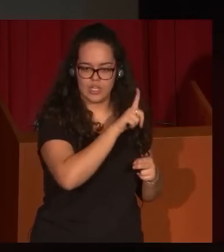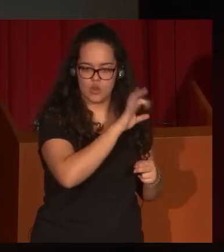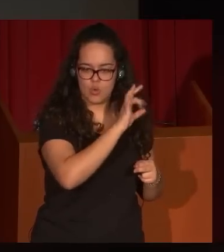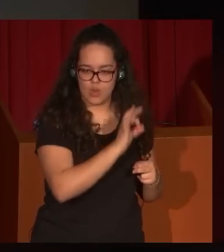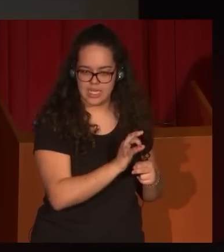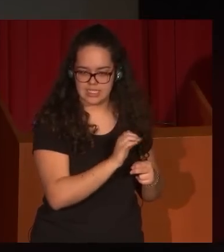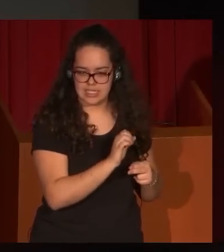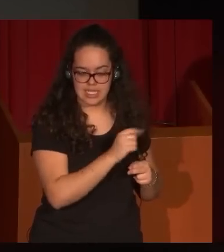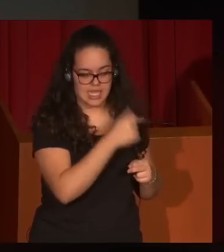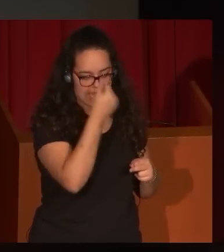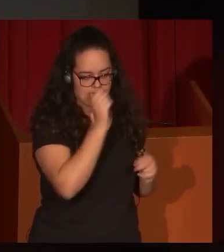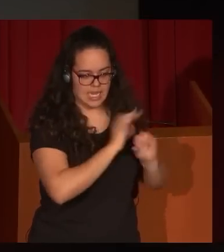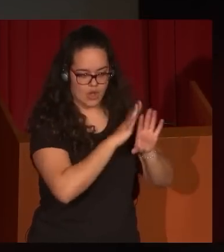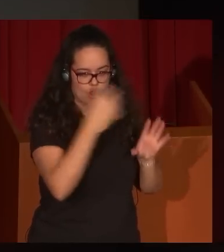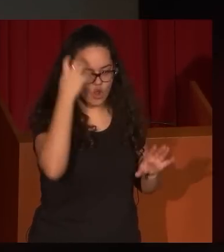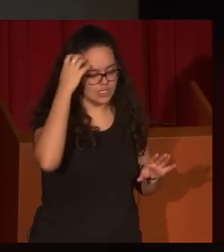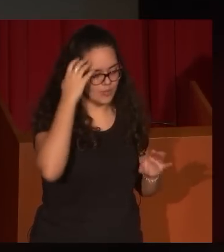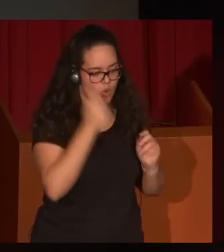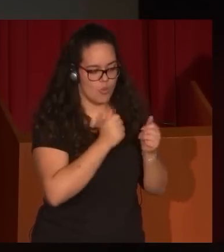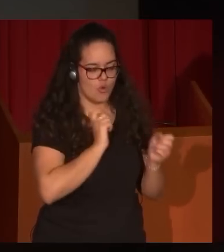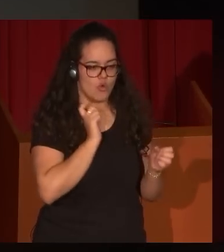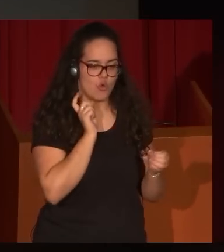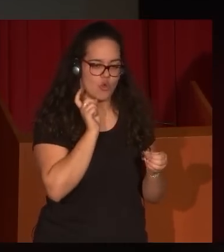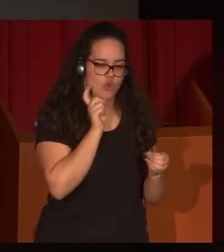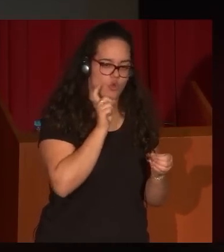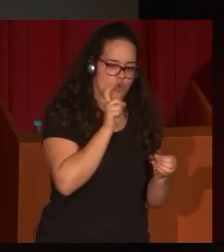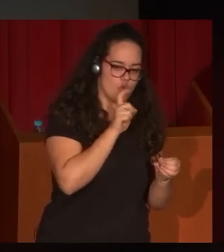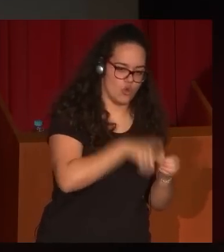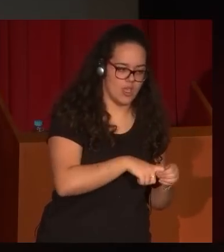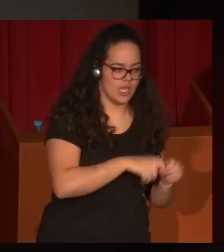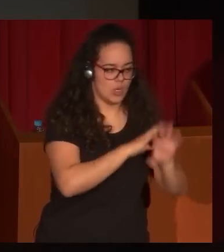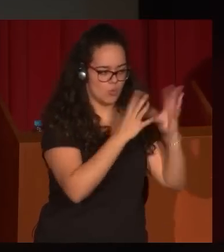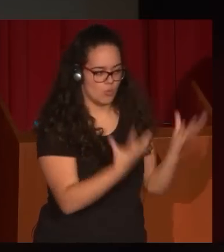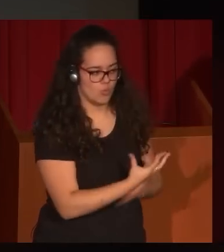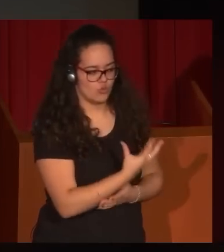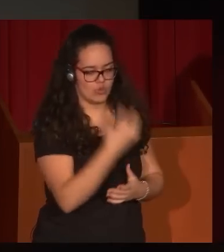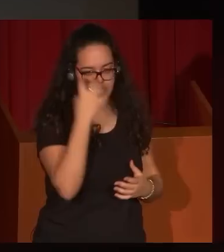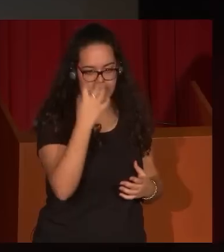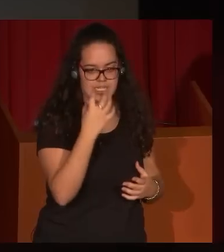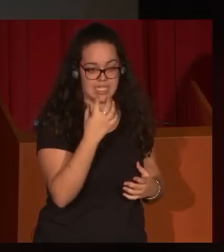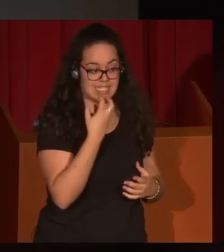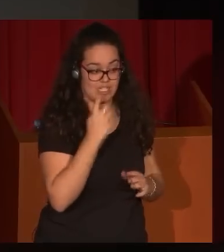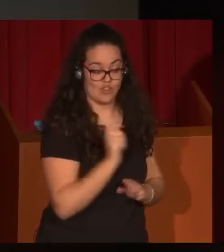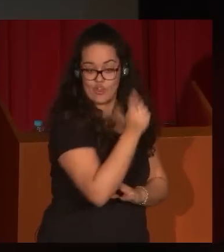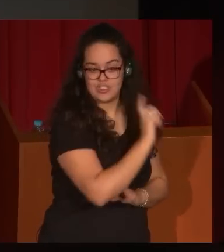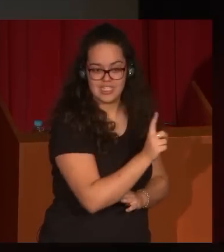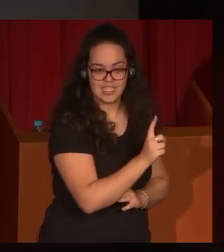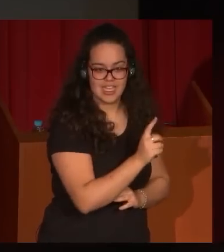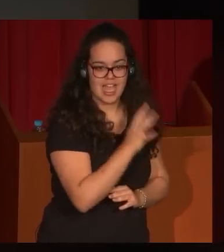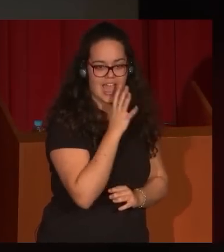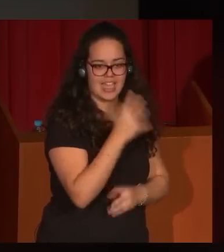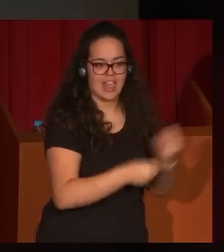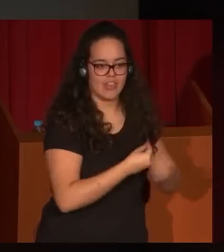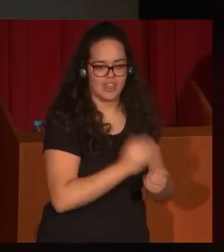él intenta acercarse a la corte, intenta introducirse en el mundo cortesano y cuando no lo consigue se convierte en un absoluto